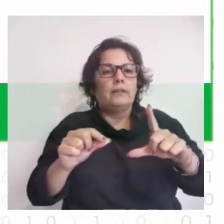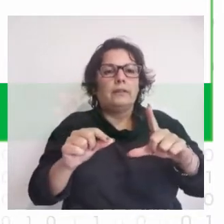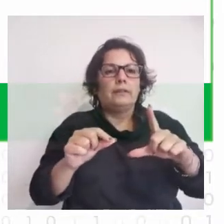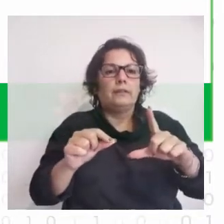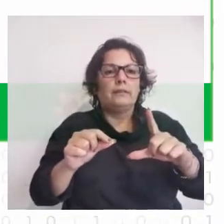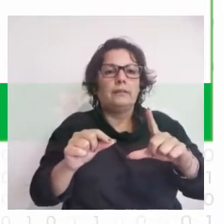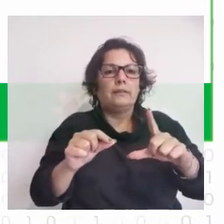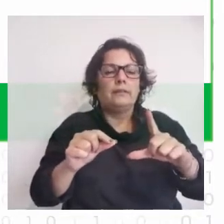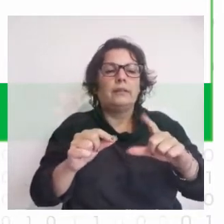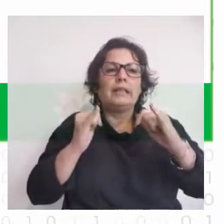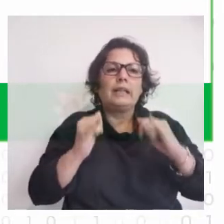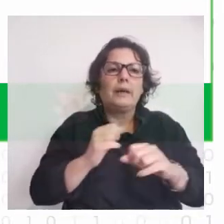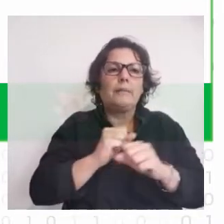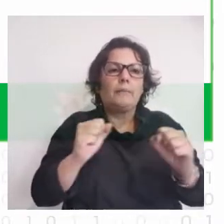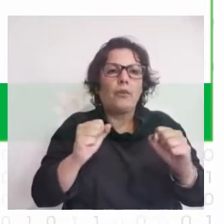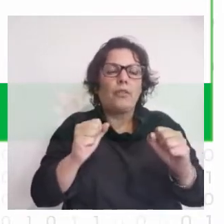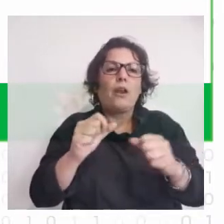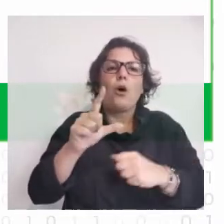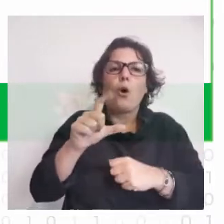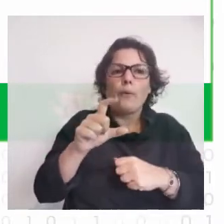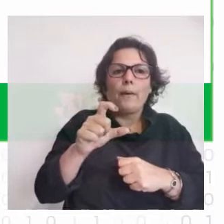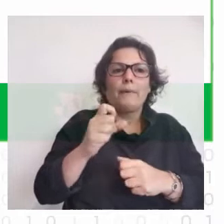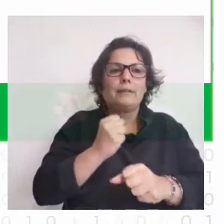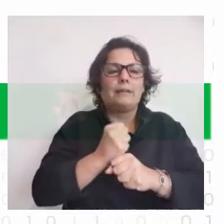y poder, obviamente, trabajar bastante.